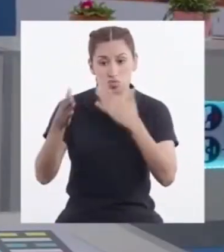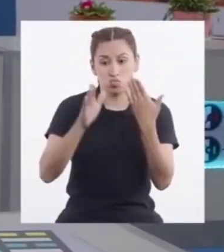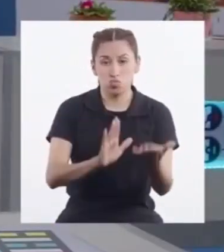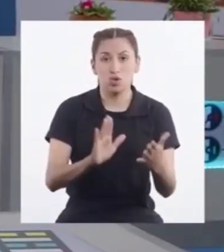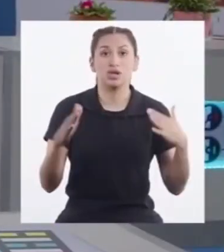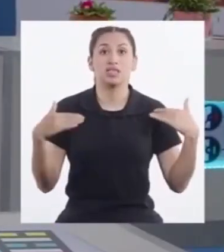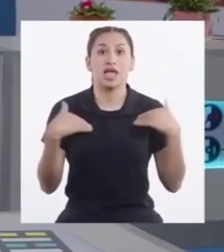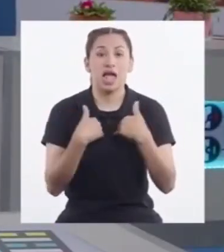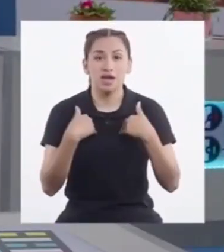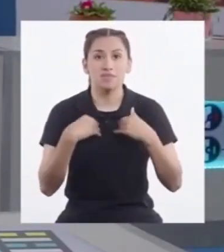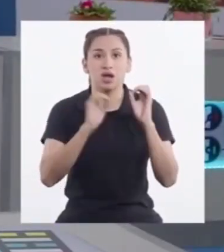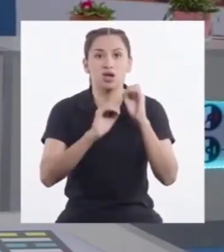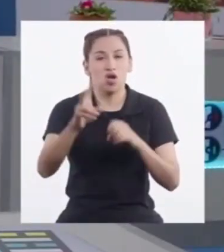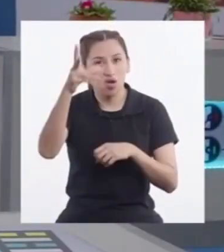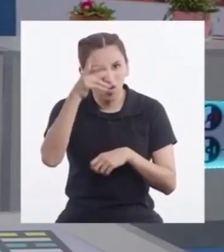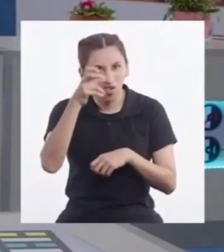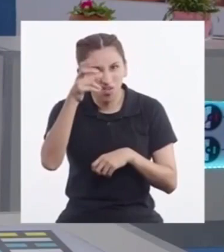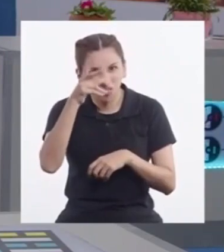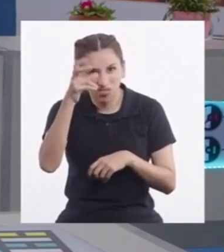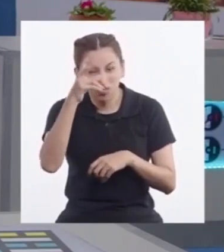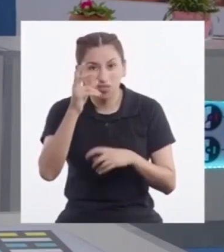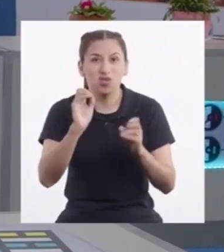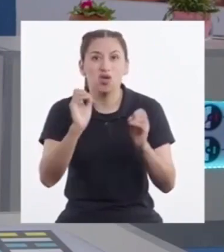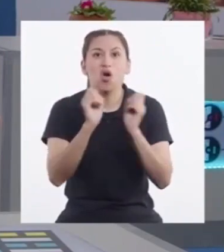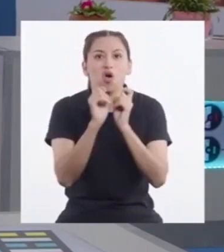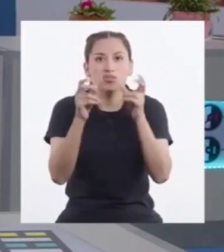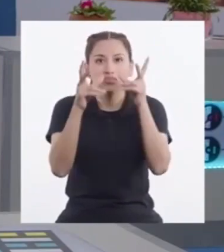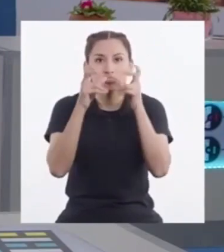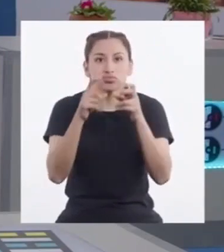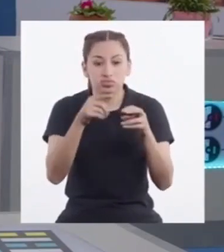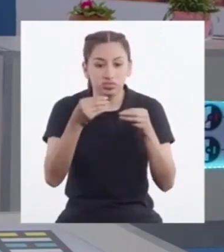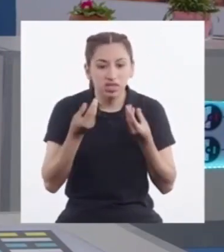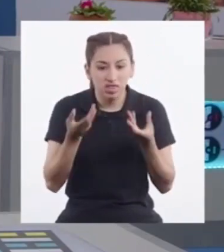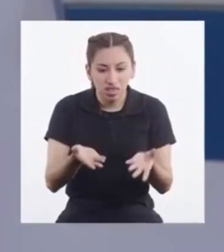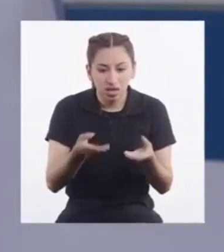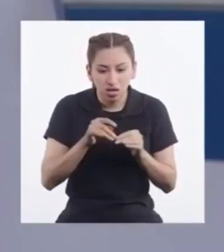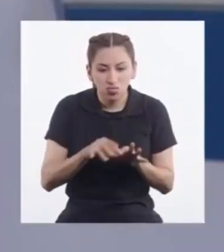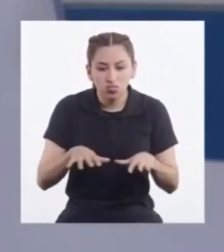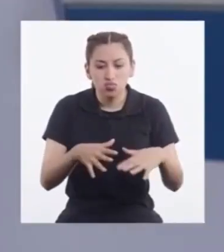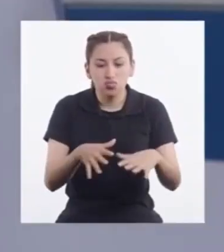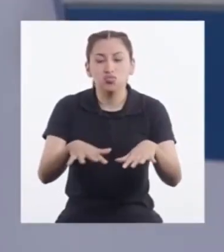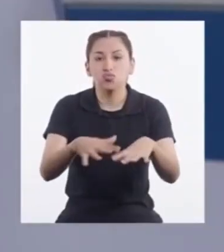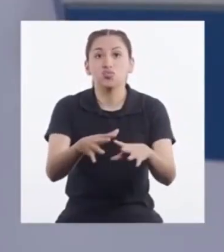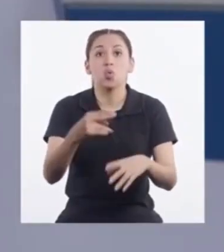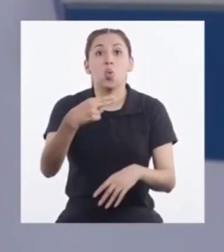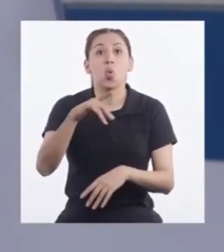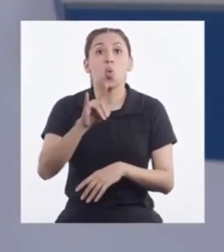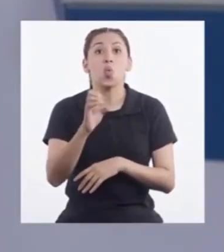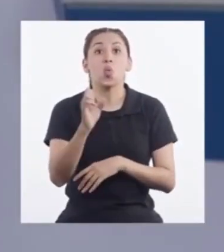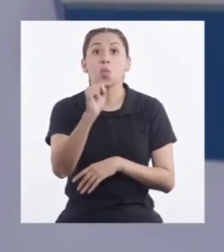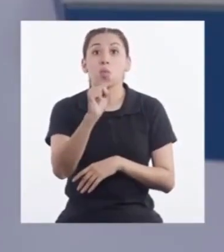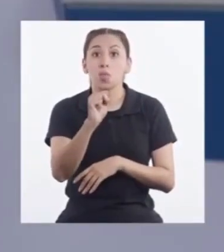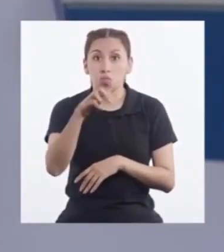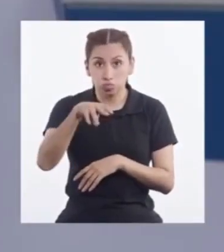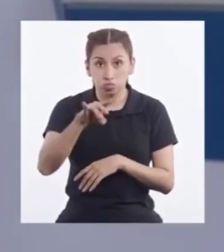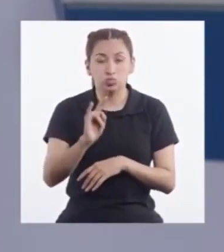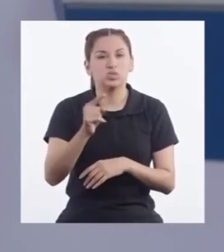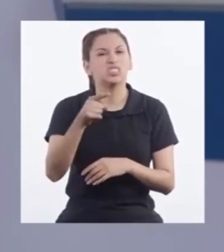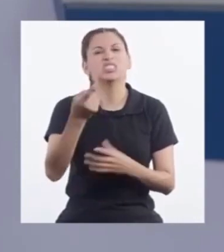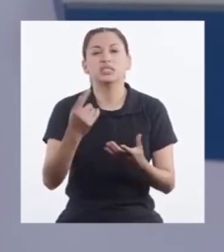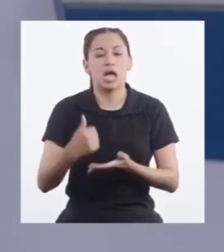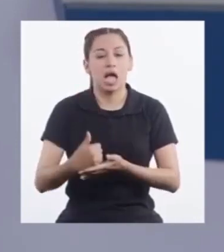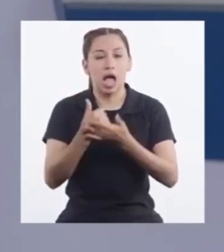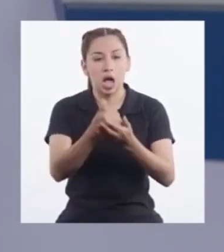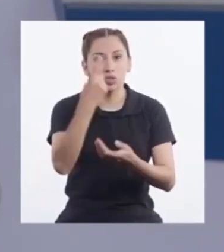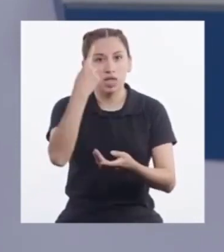De lombrices Y otros insectos Que producen El humus Que es necesario Para el crecimiento